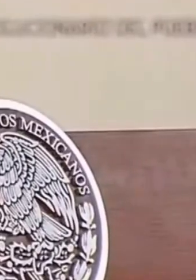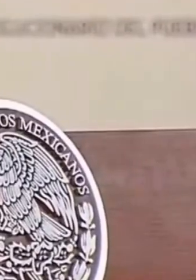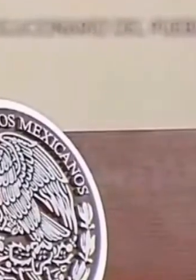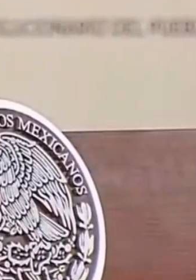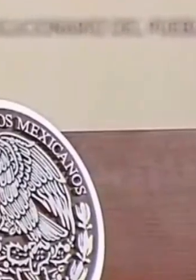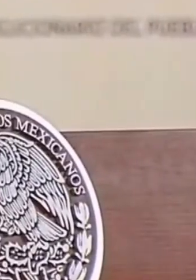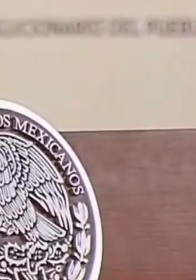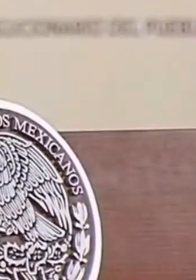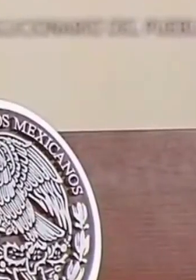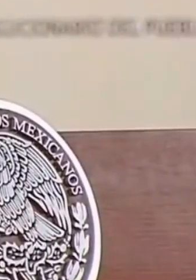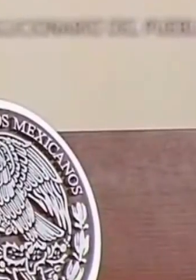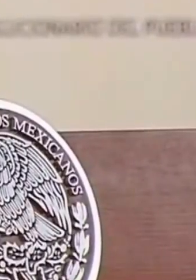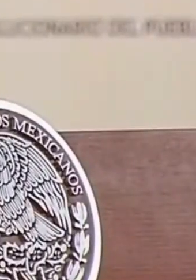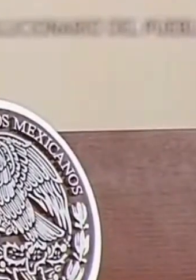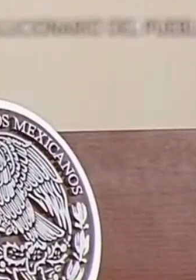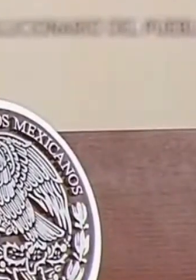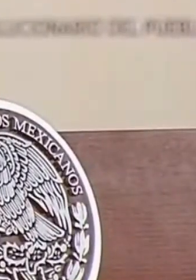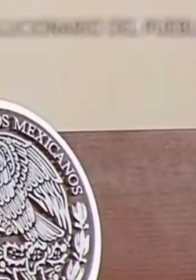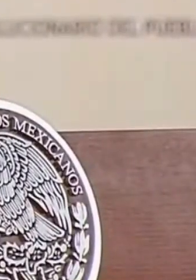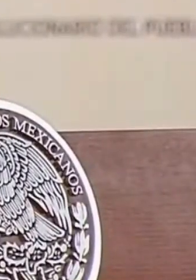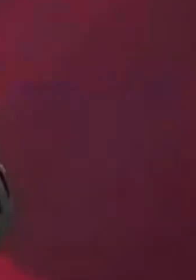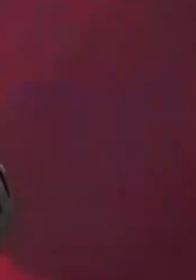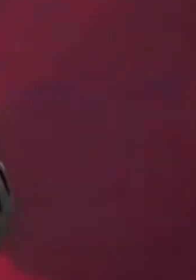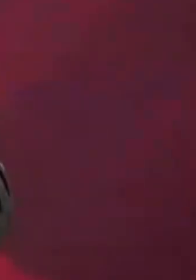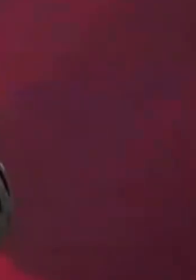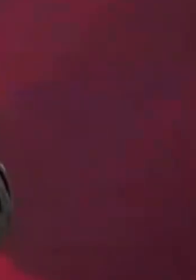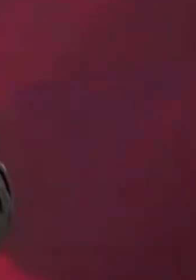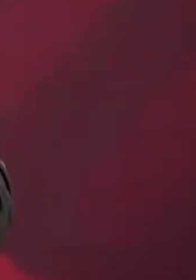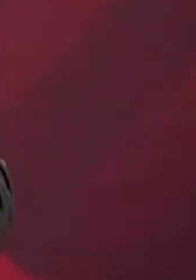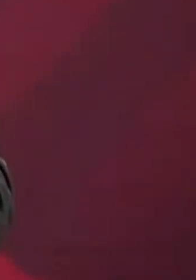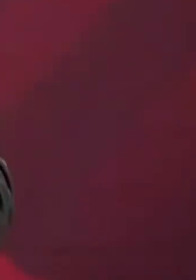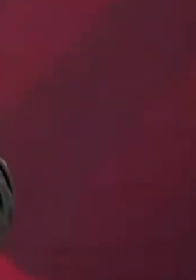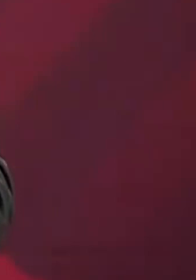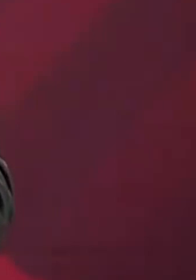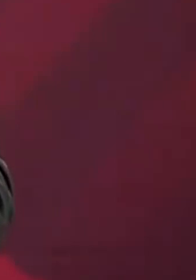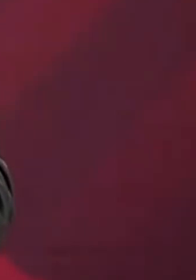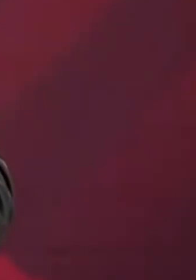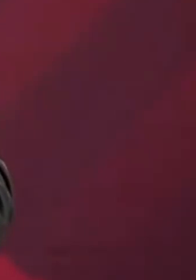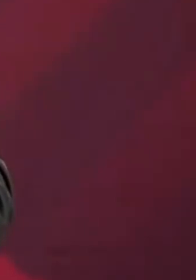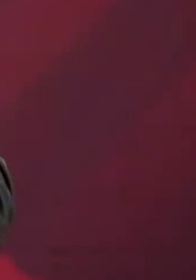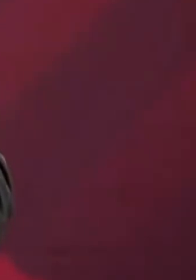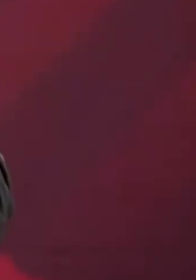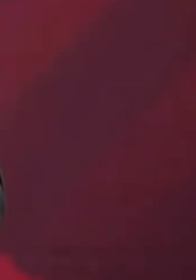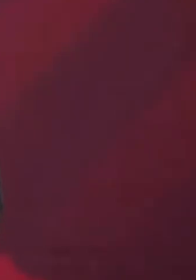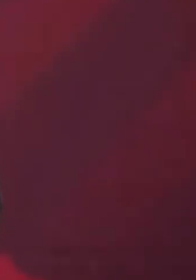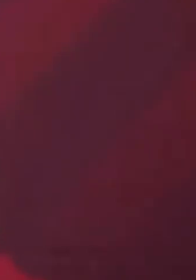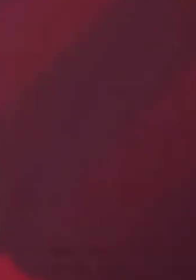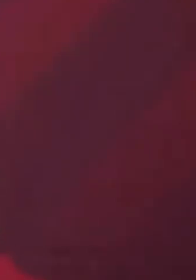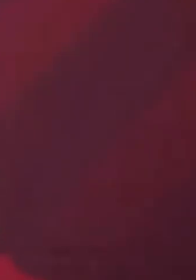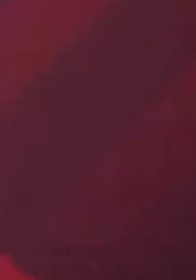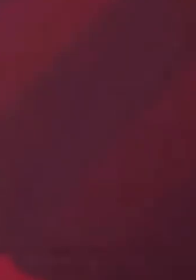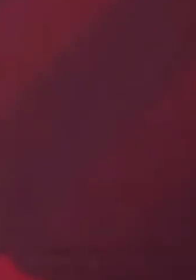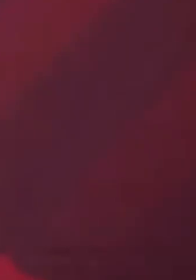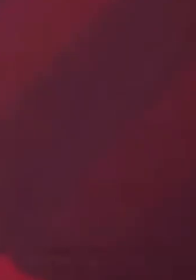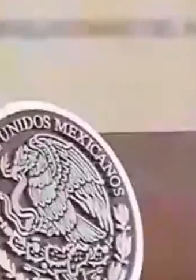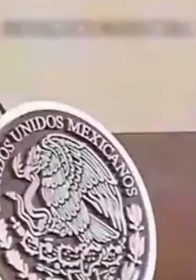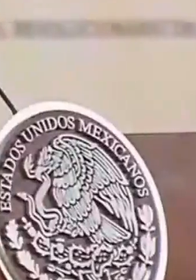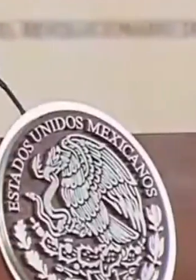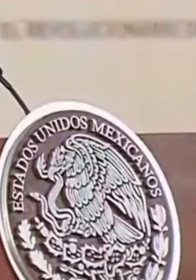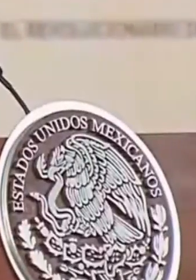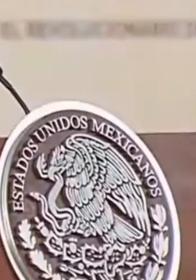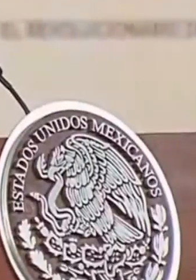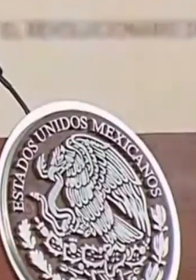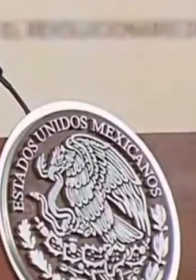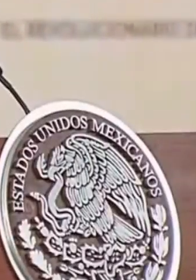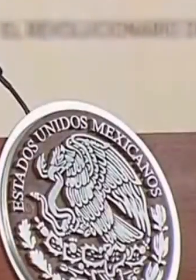actos discriminatorios, racistas,